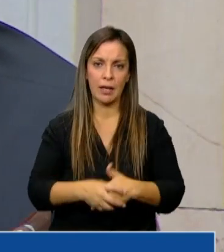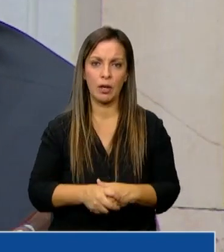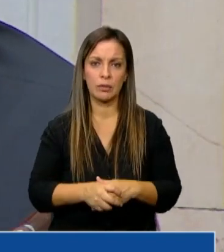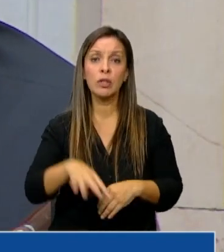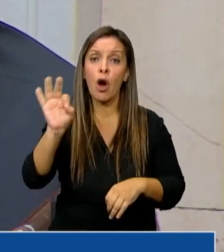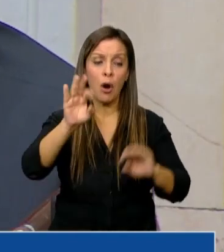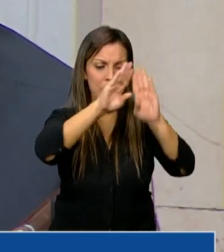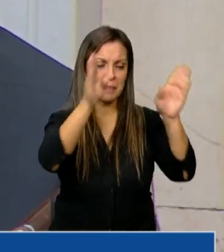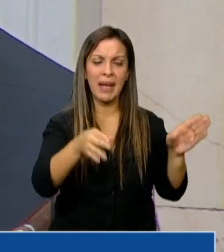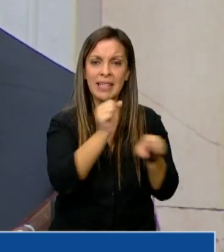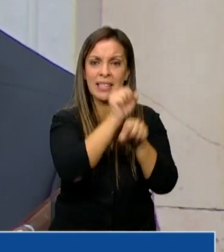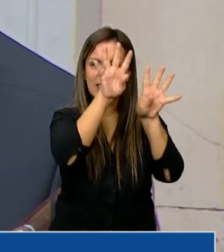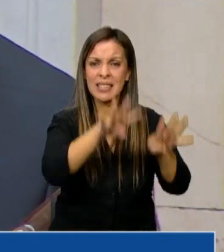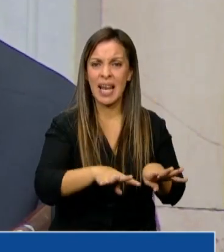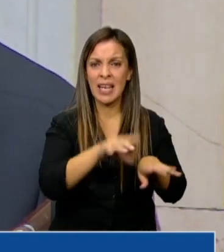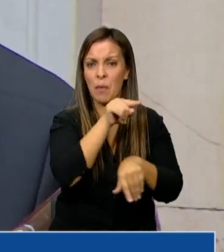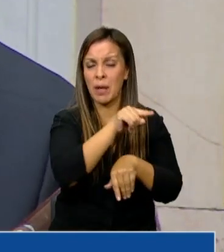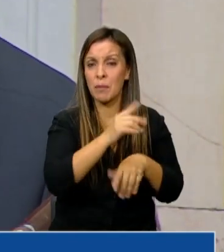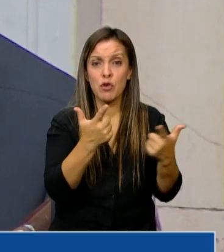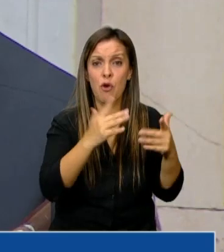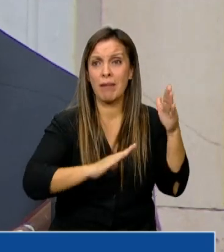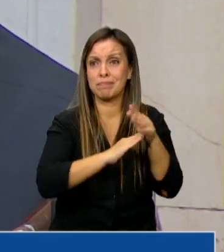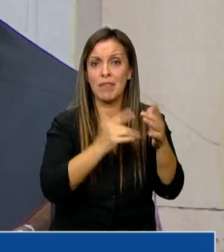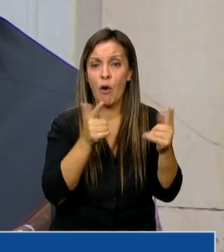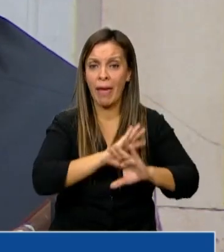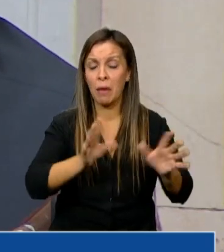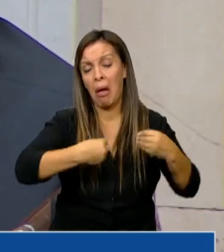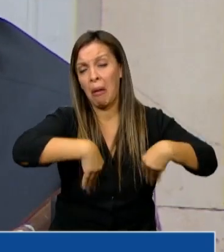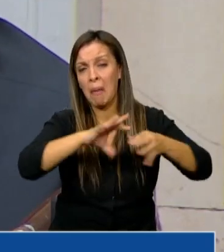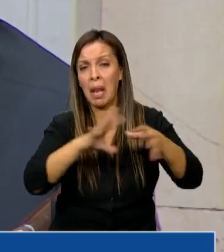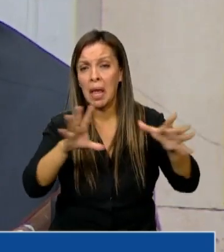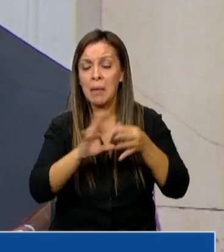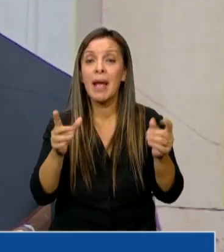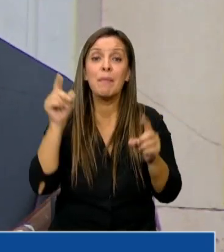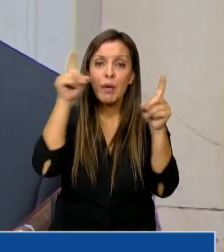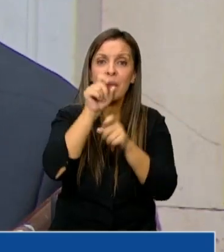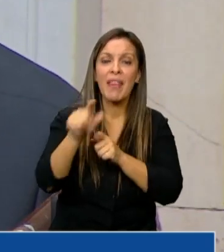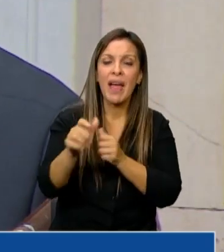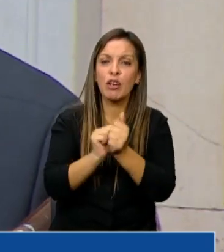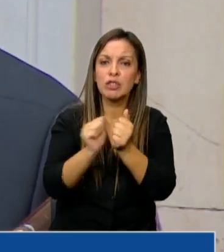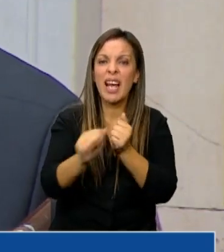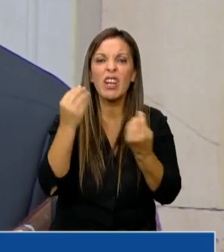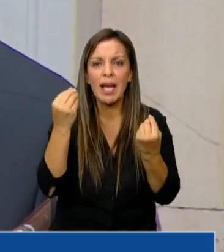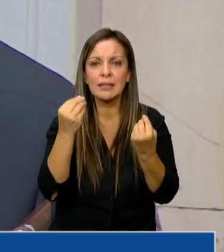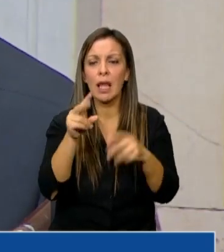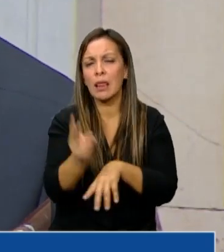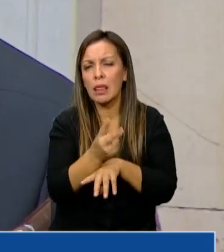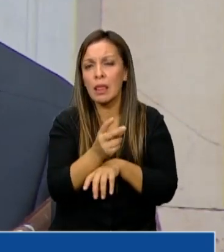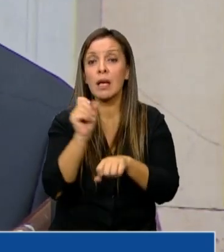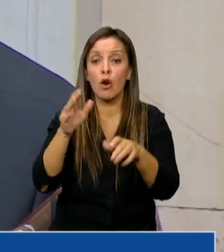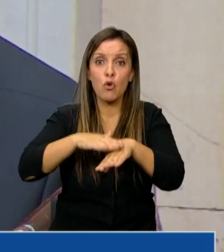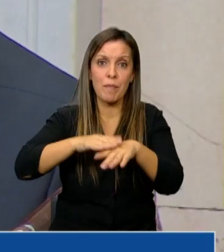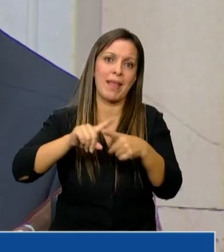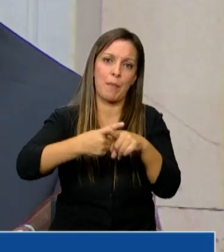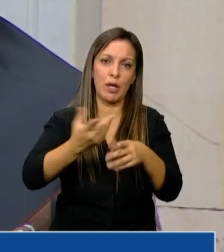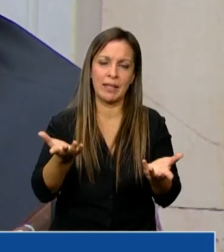penitenciaría totalmente anárquica. El problema de Rosario es tener una policía precaria, quien la precarizó fue la política. El problema de